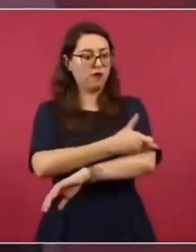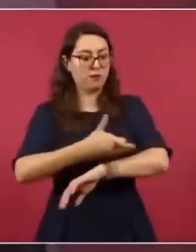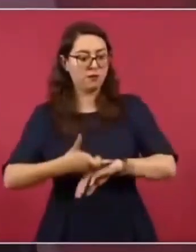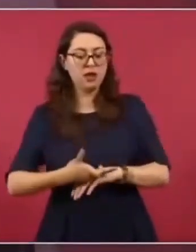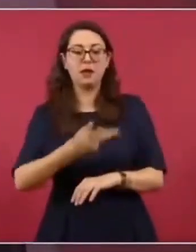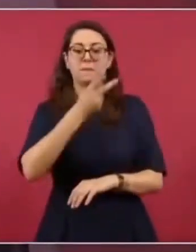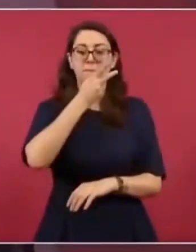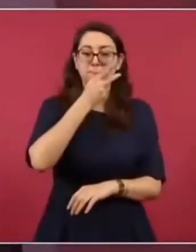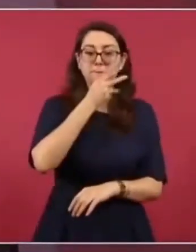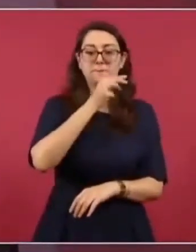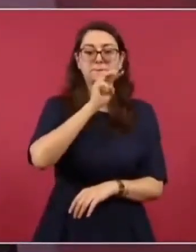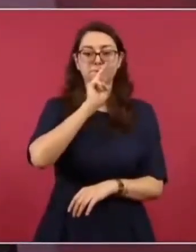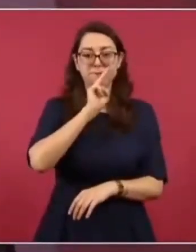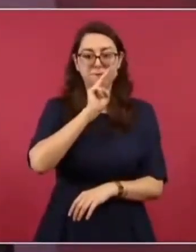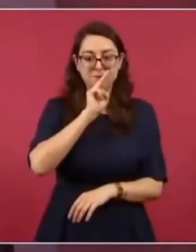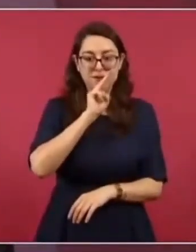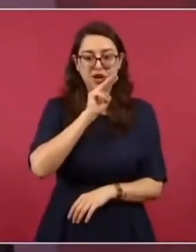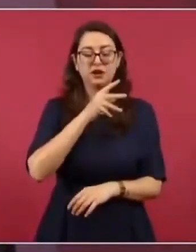tengan